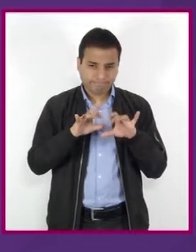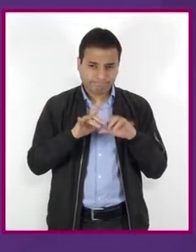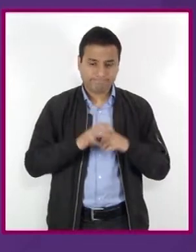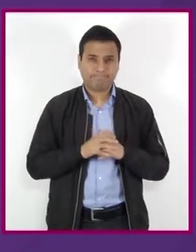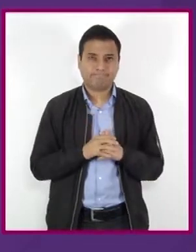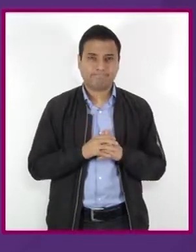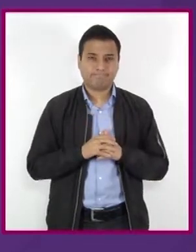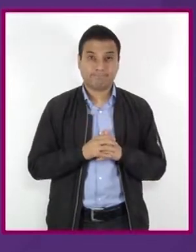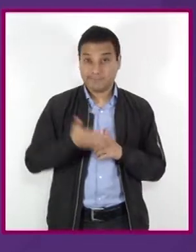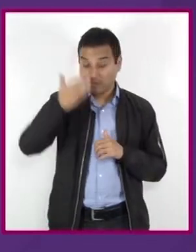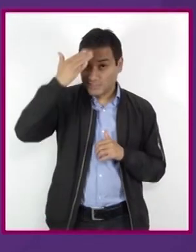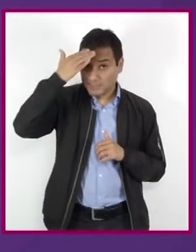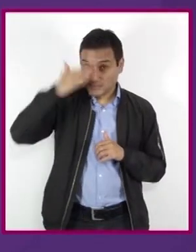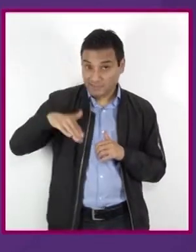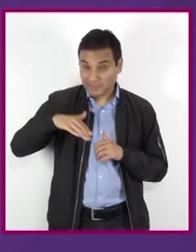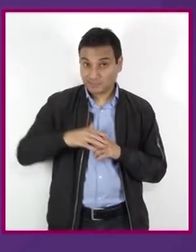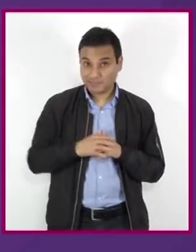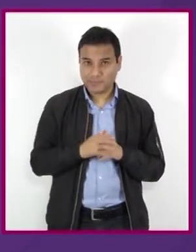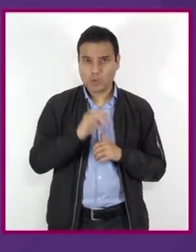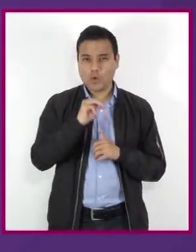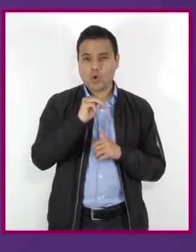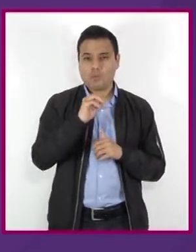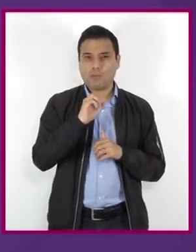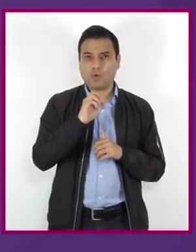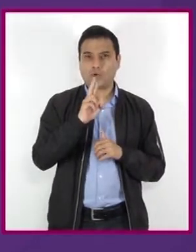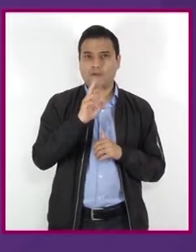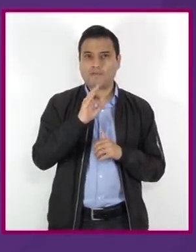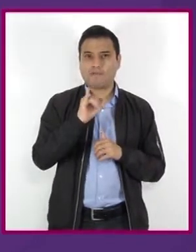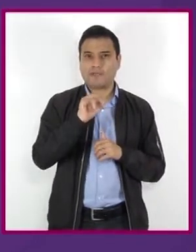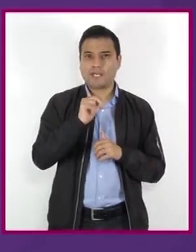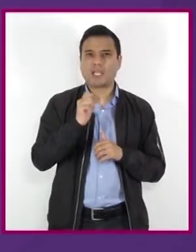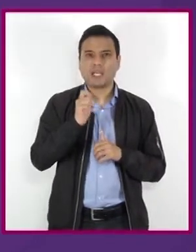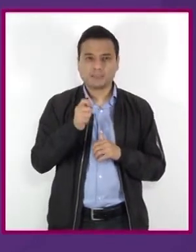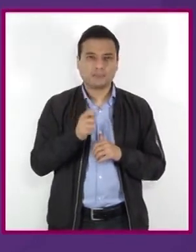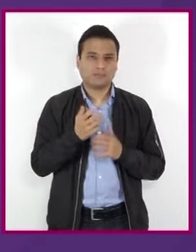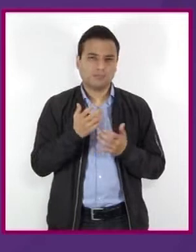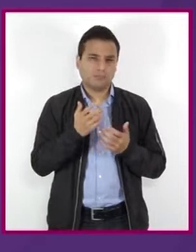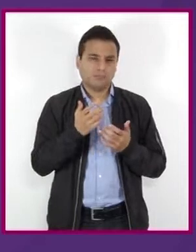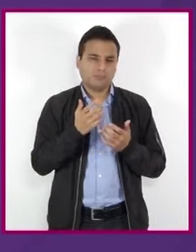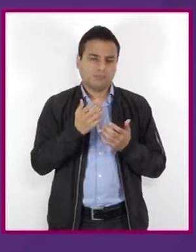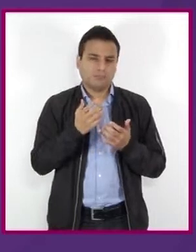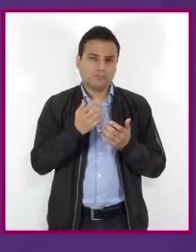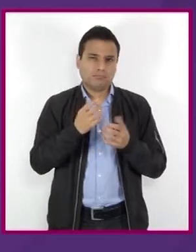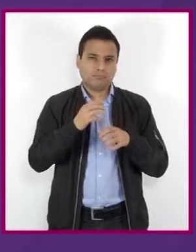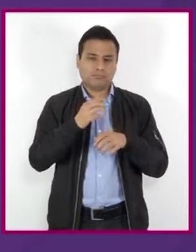Sabían que la morfina es un medicamento controlado de fórmula química